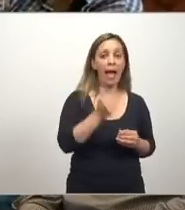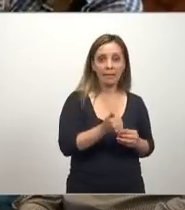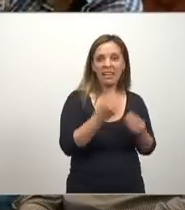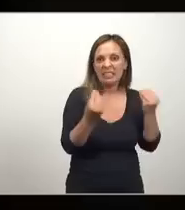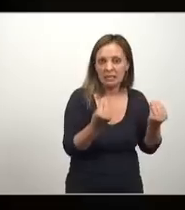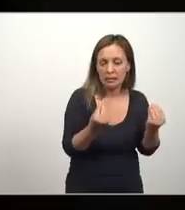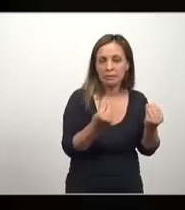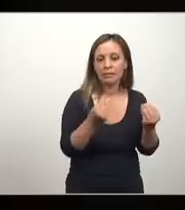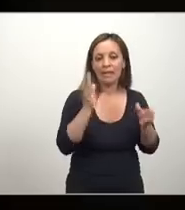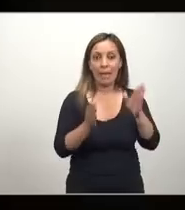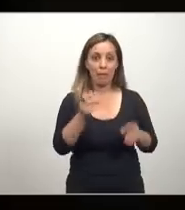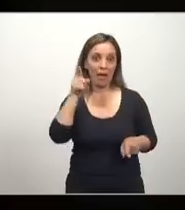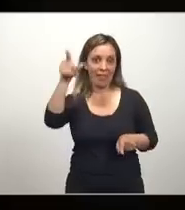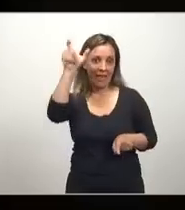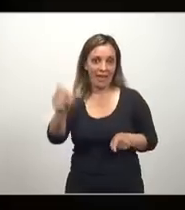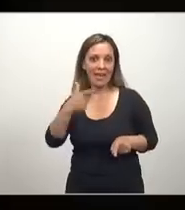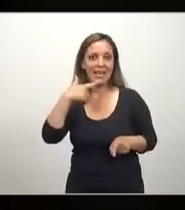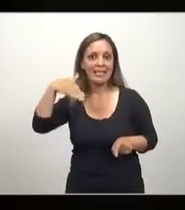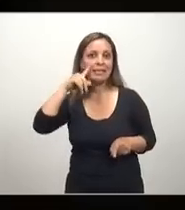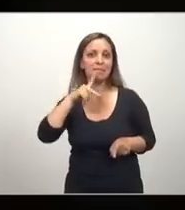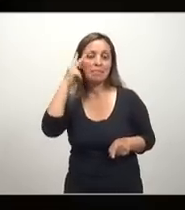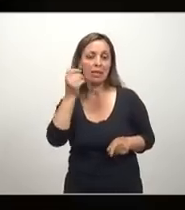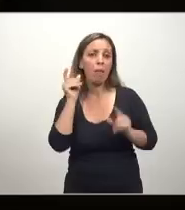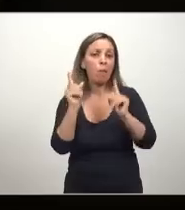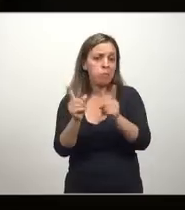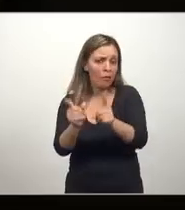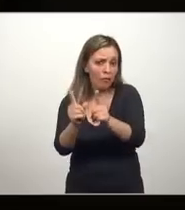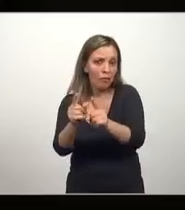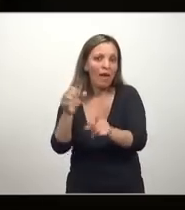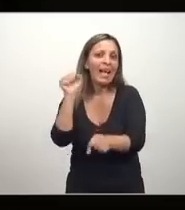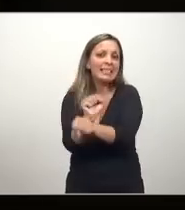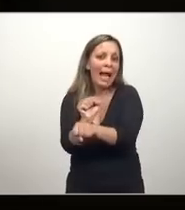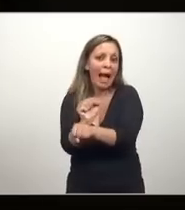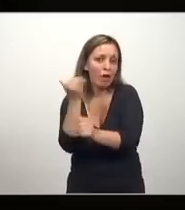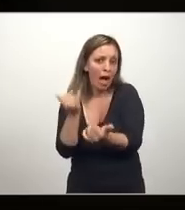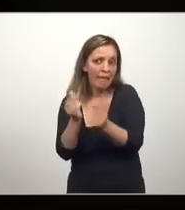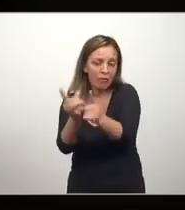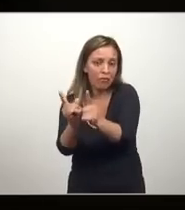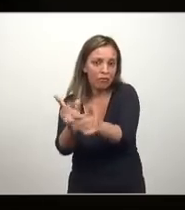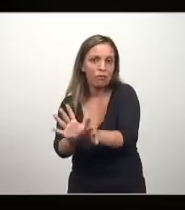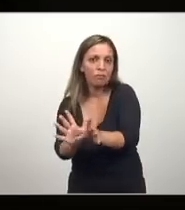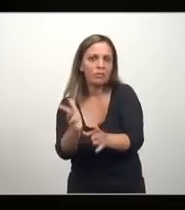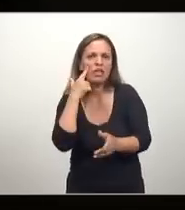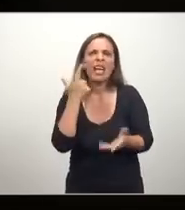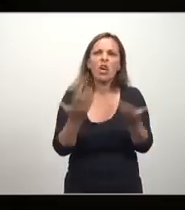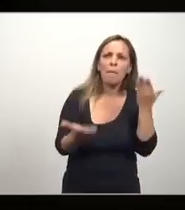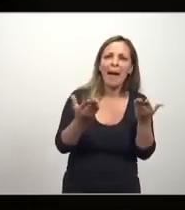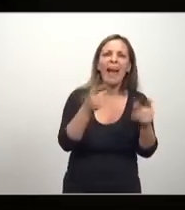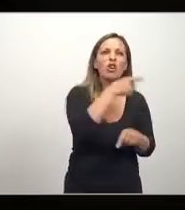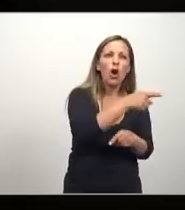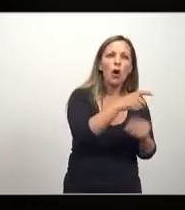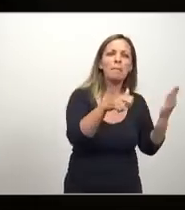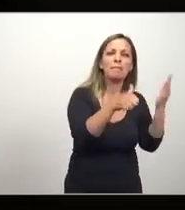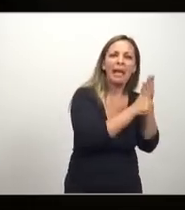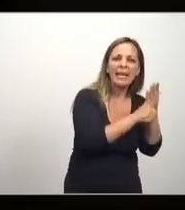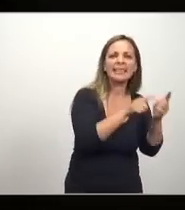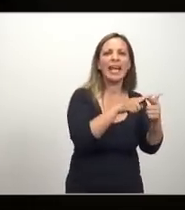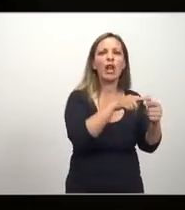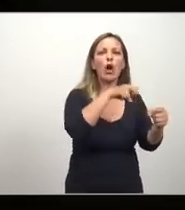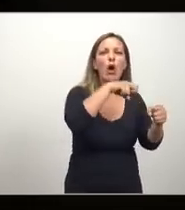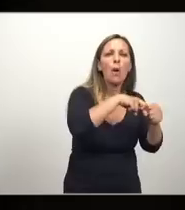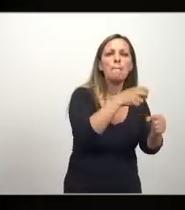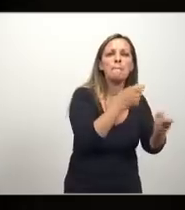de Smith, aquí todavía había esclavitud. Así que bien pudo poner en su ejemplo, no es la benevolencia del carnicero, el cervecero, el panadero o el esclavista.